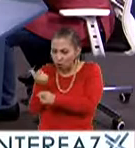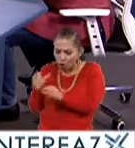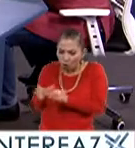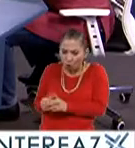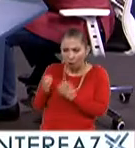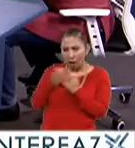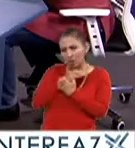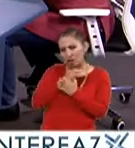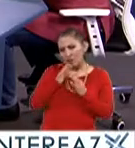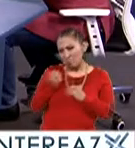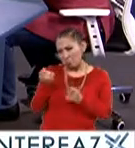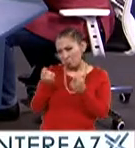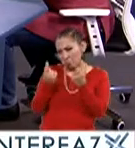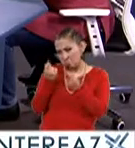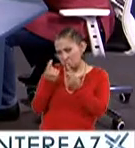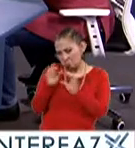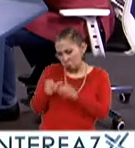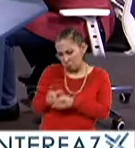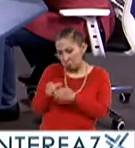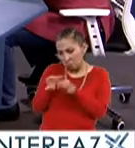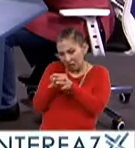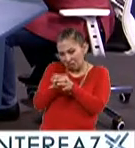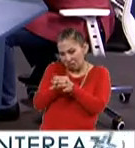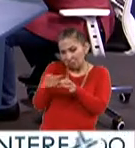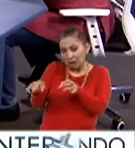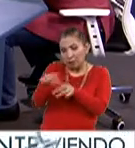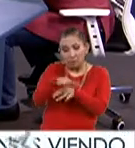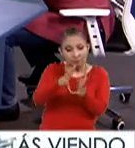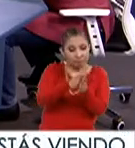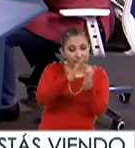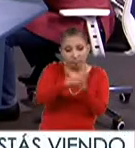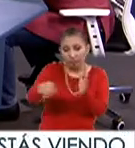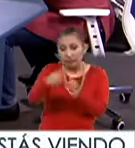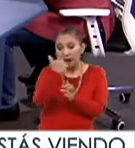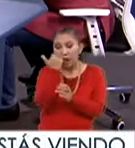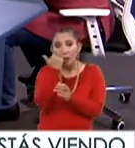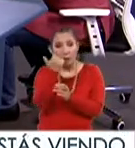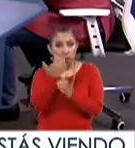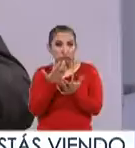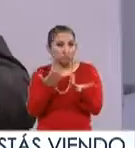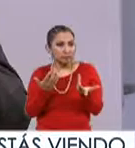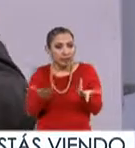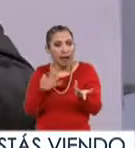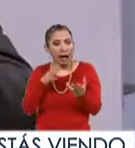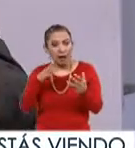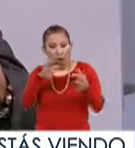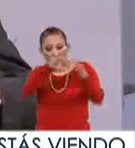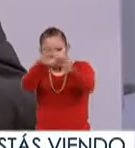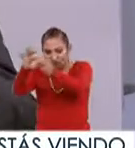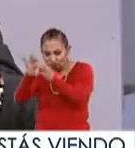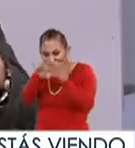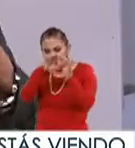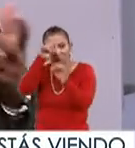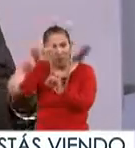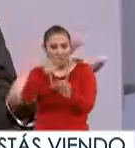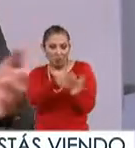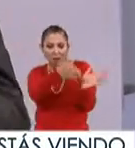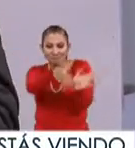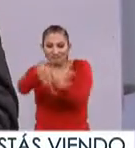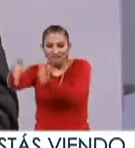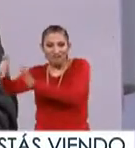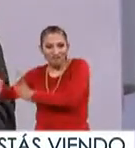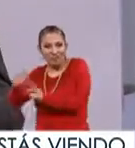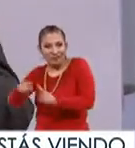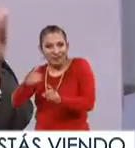en educación física, de tal forma que la participación de los alumnos hay transversalidad entre ellos porque son las